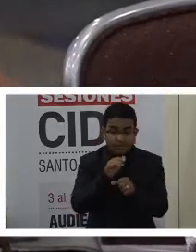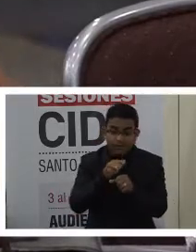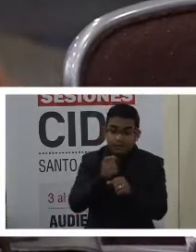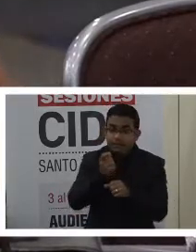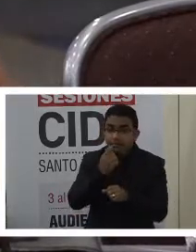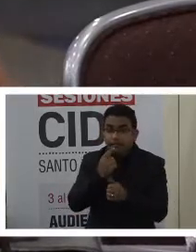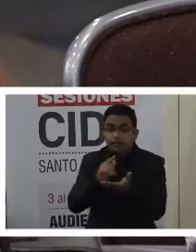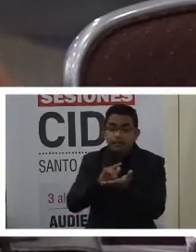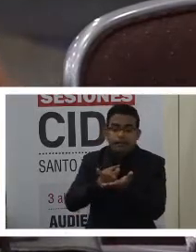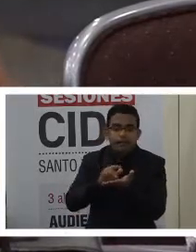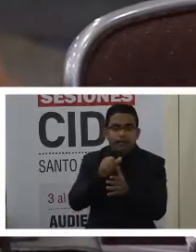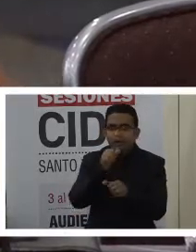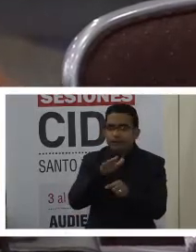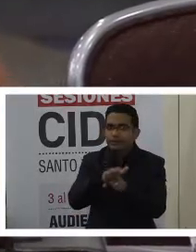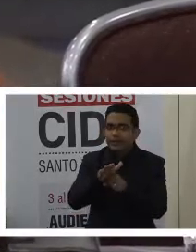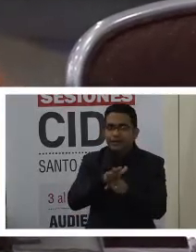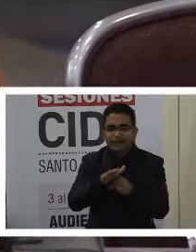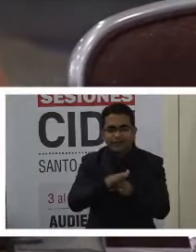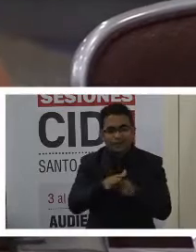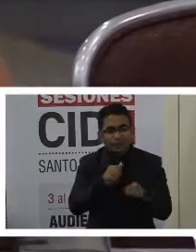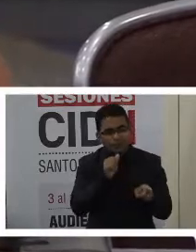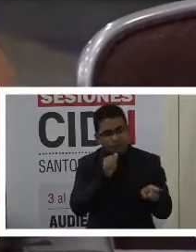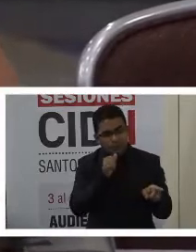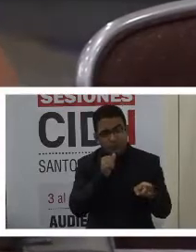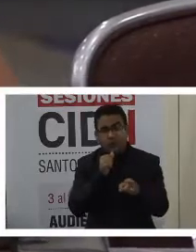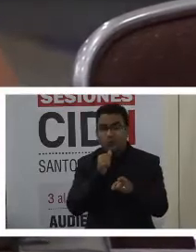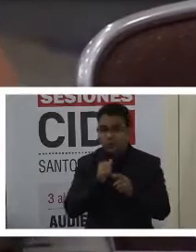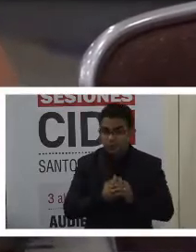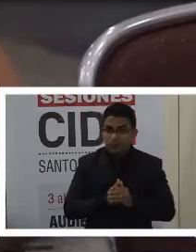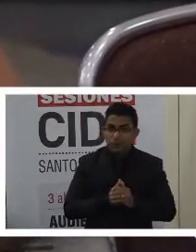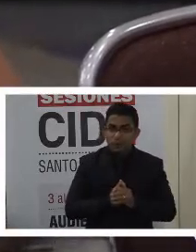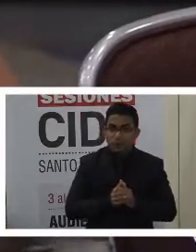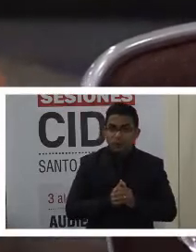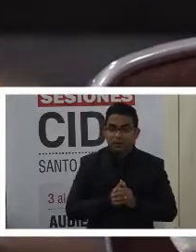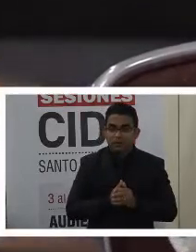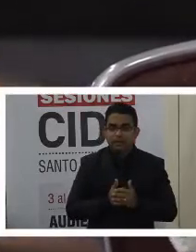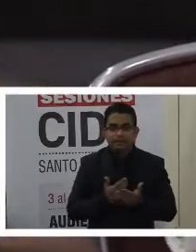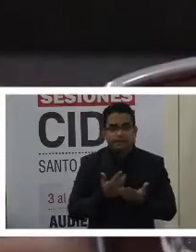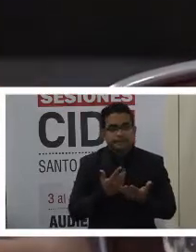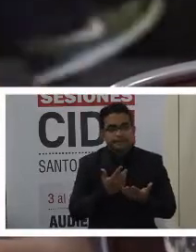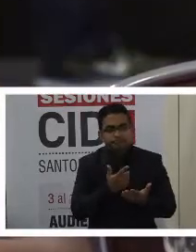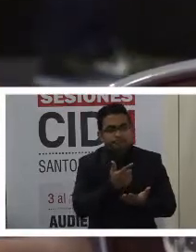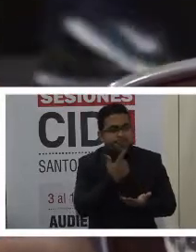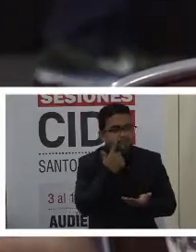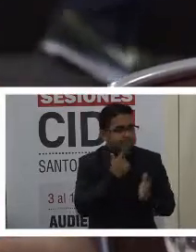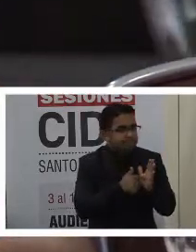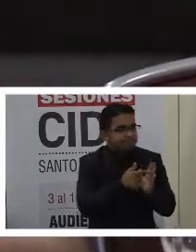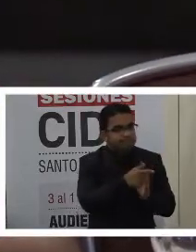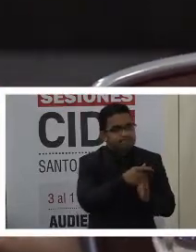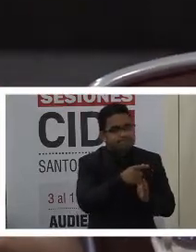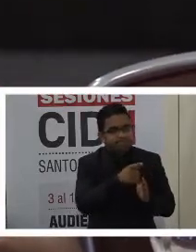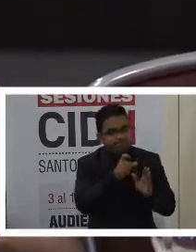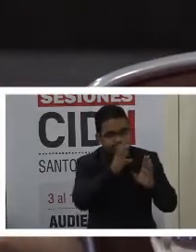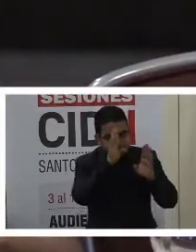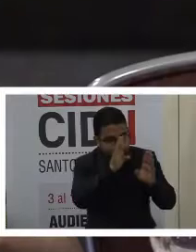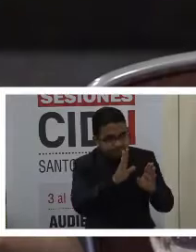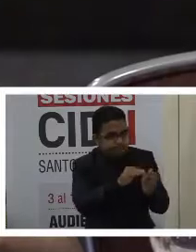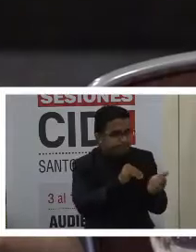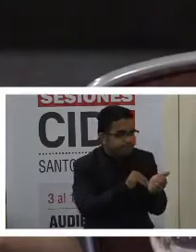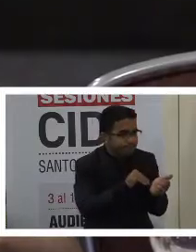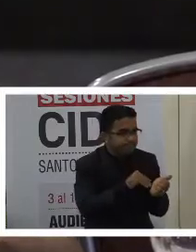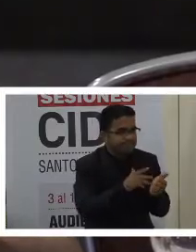de medicamentos básicos como para la hipertensión, por ponerle simplemente un ejemplo.